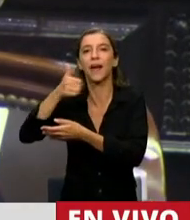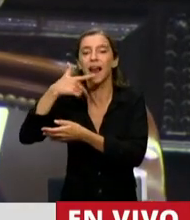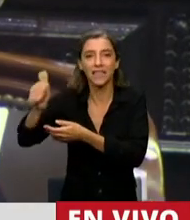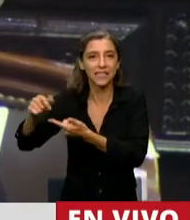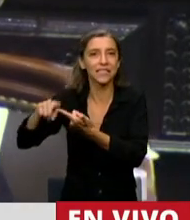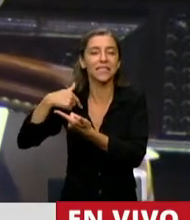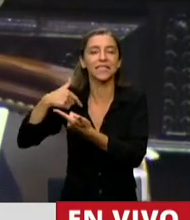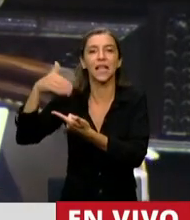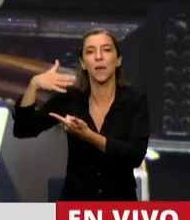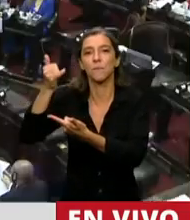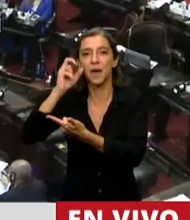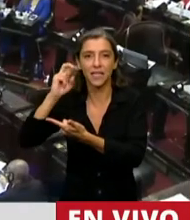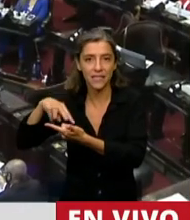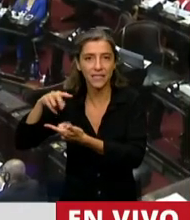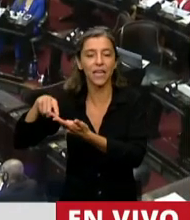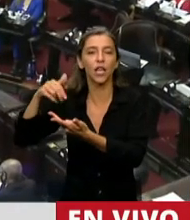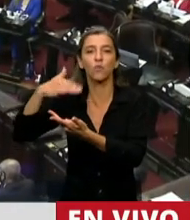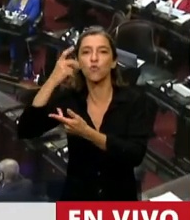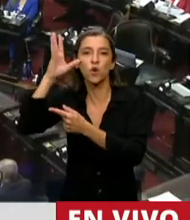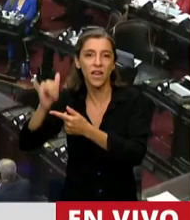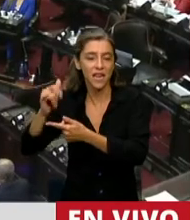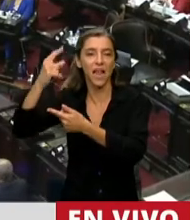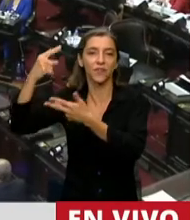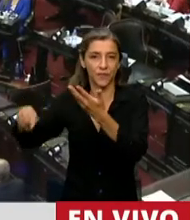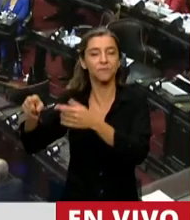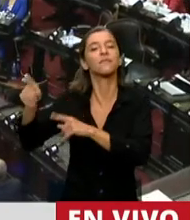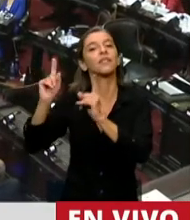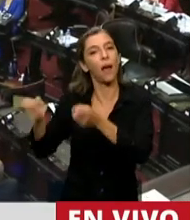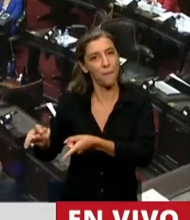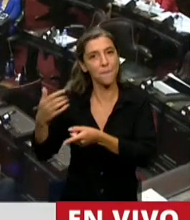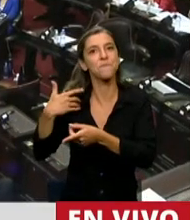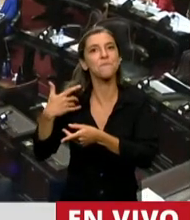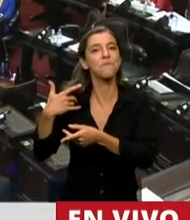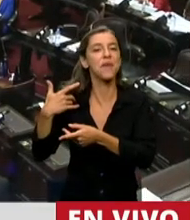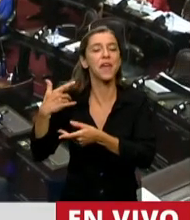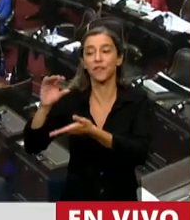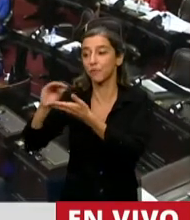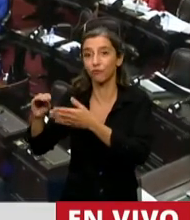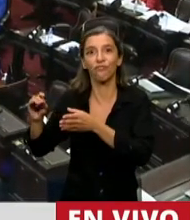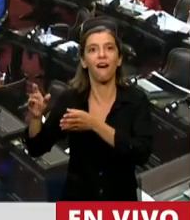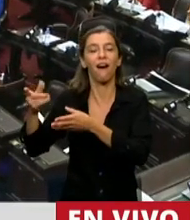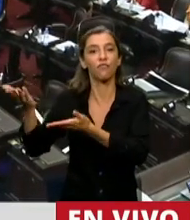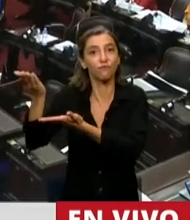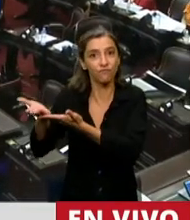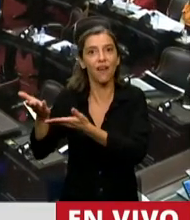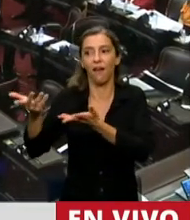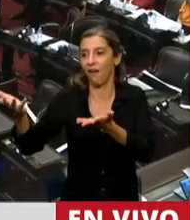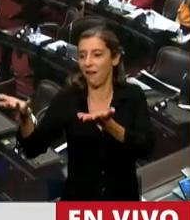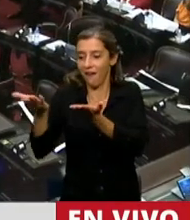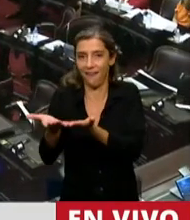las diputadas Massim, Muñerra, Scheperge Cohen, Incaliba, Landrycini y muchas otras diputadas y diputados más.